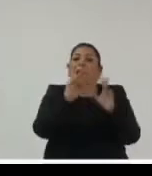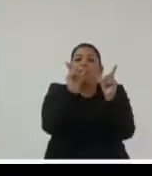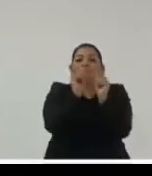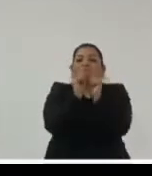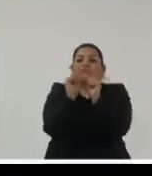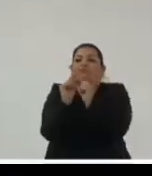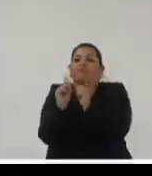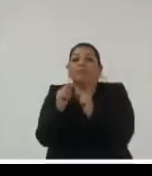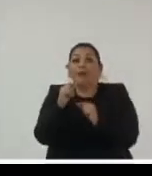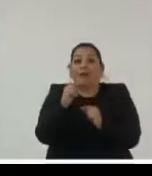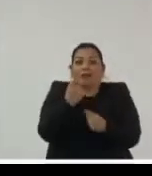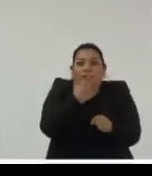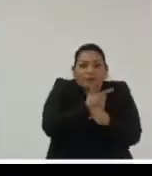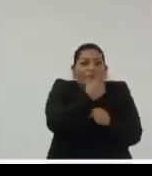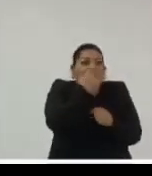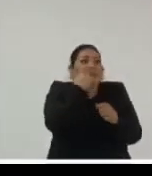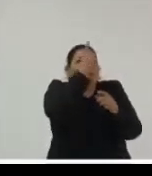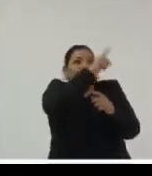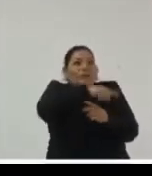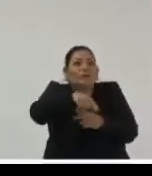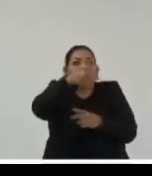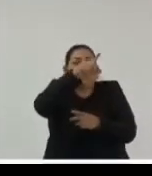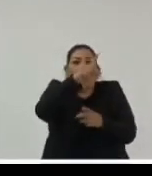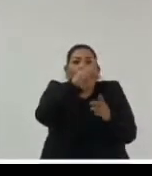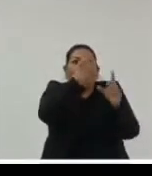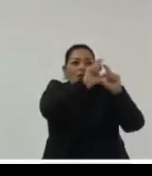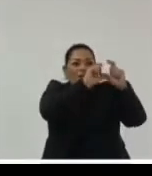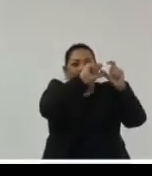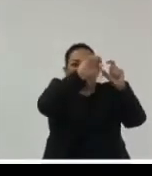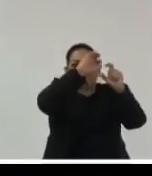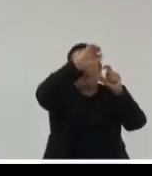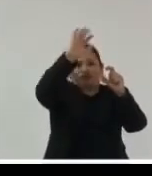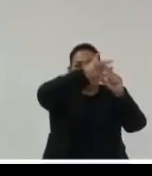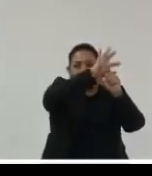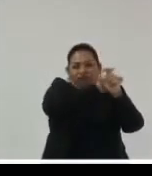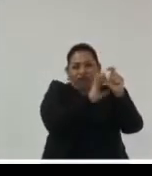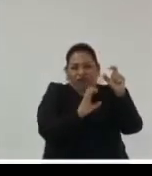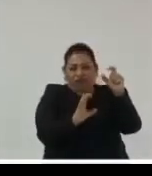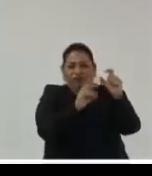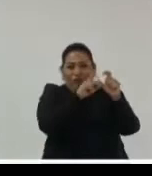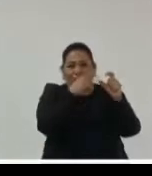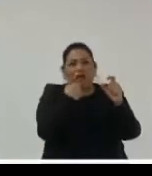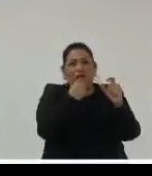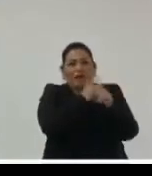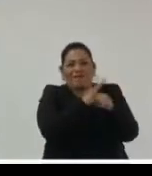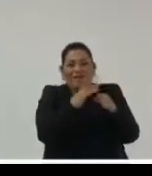vean vean vean esto o sea y ya ya voy cerrando voy rapidísimo